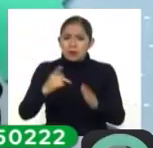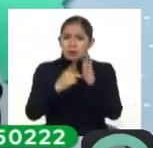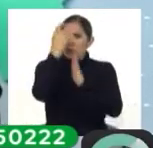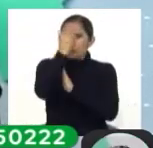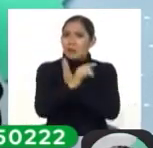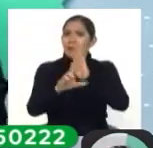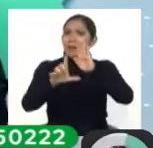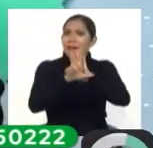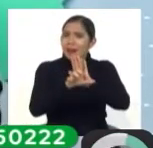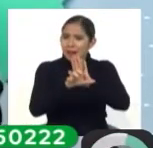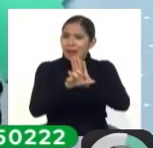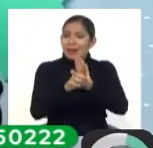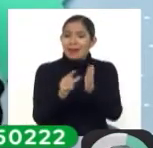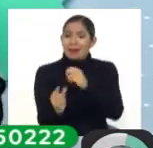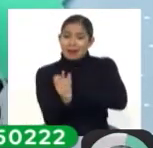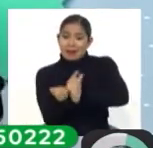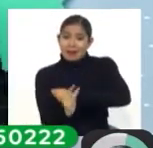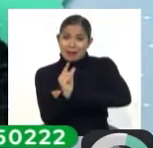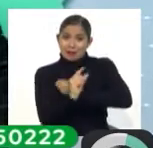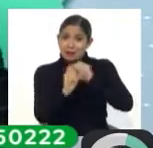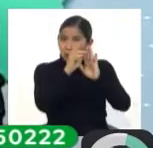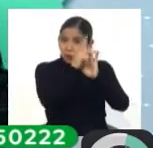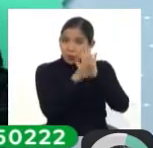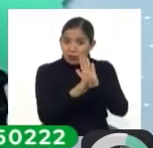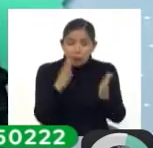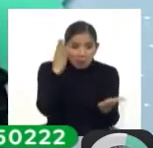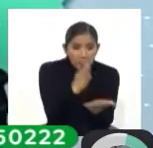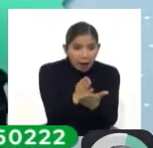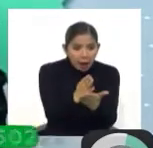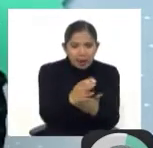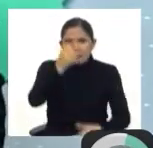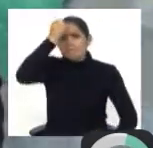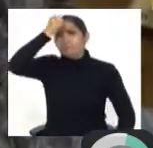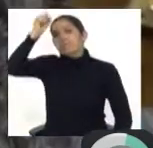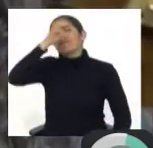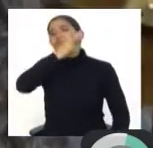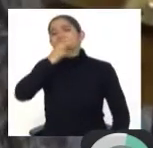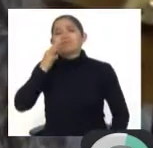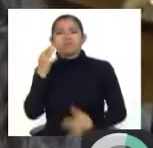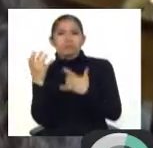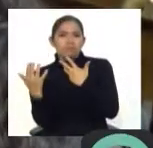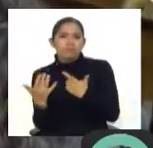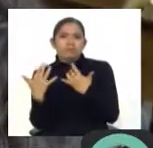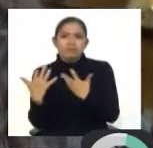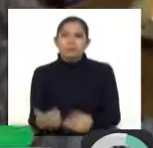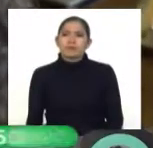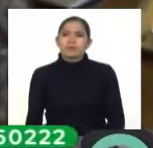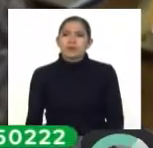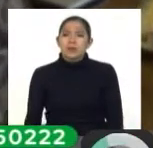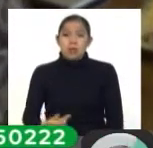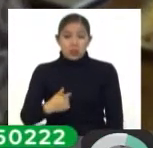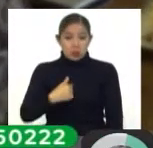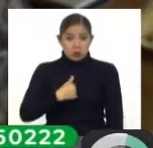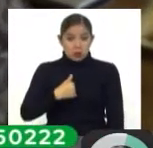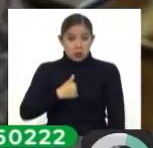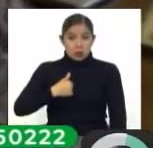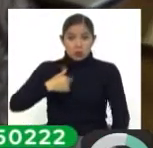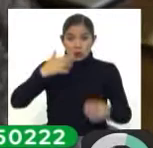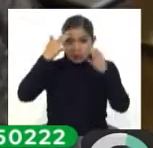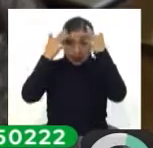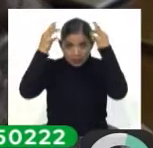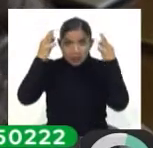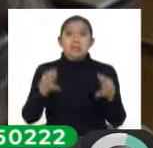proyecto de ley de garantías constitucionales. Mi persona ha tomado la decisión de